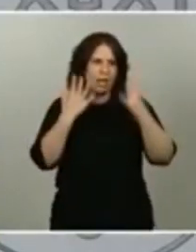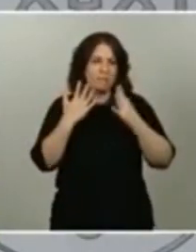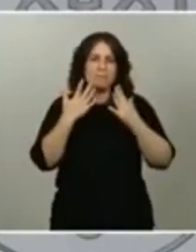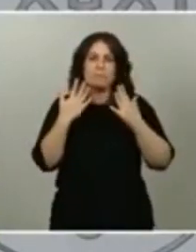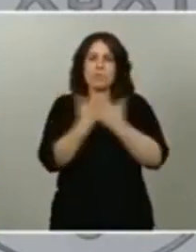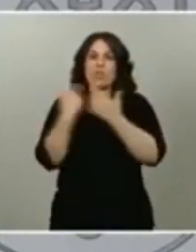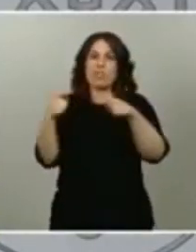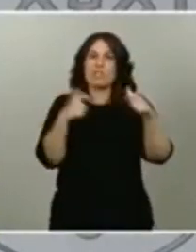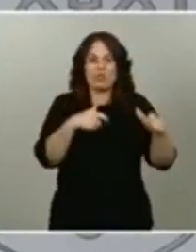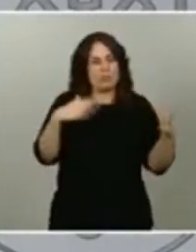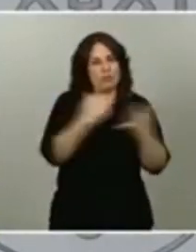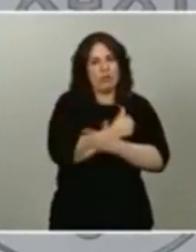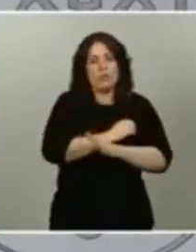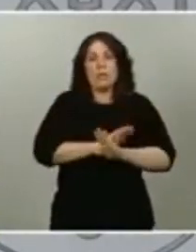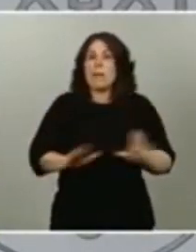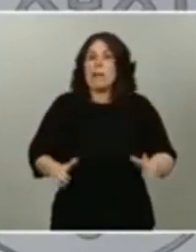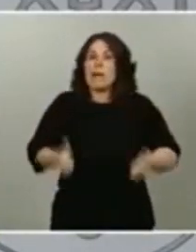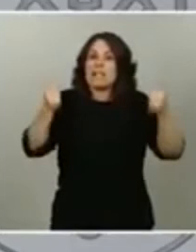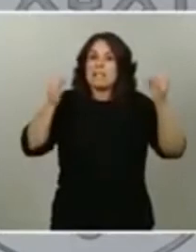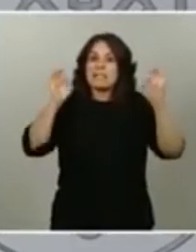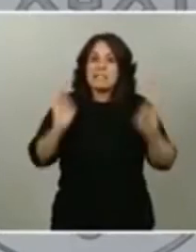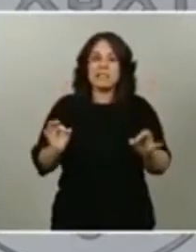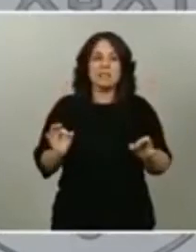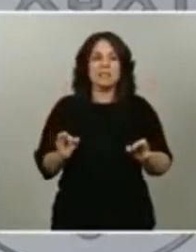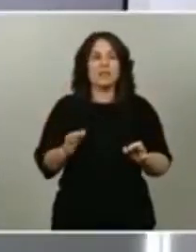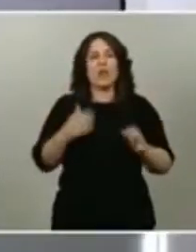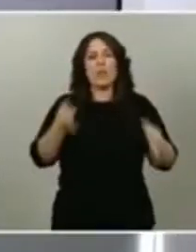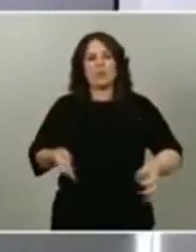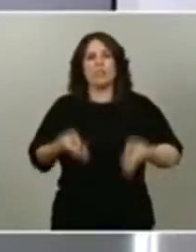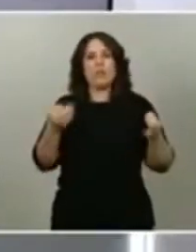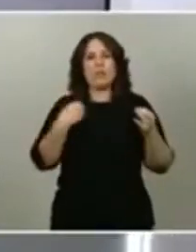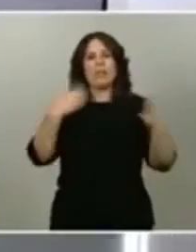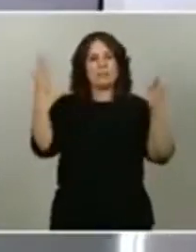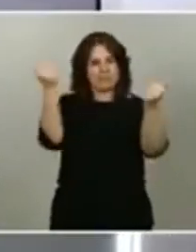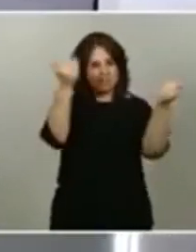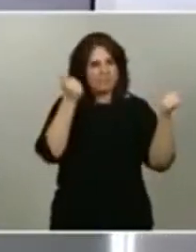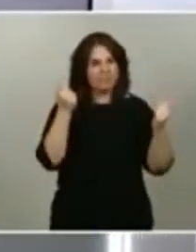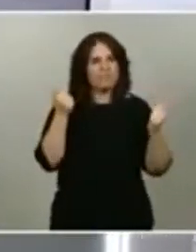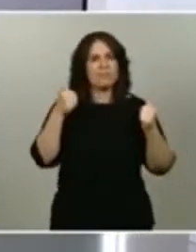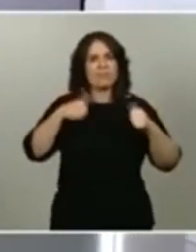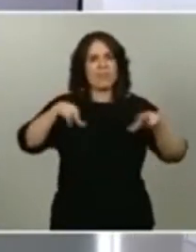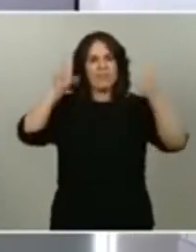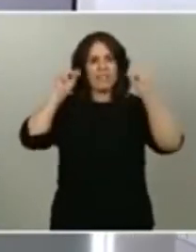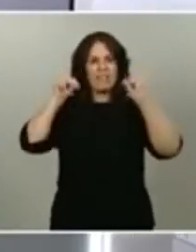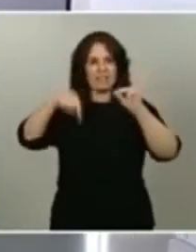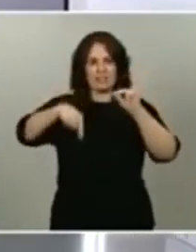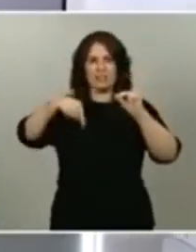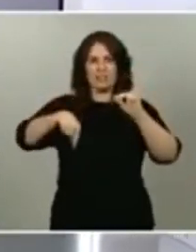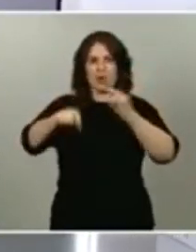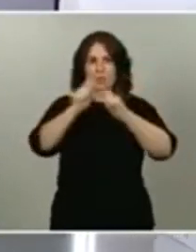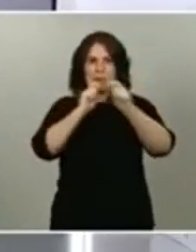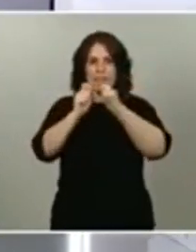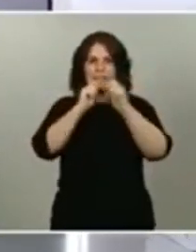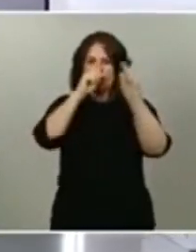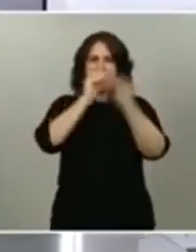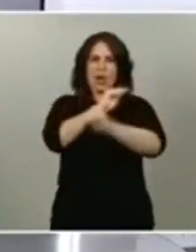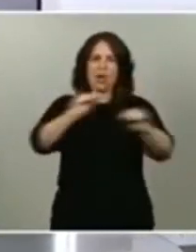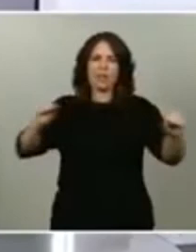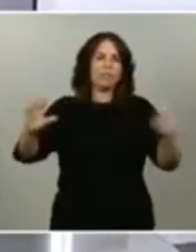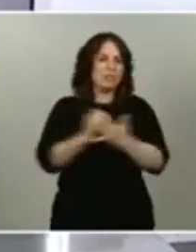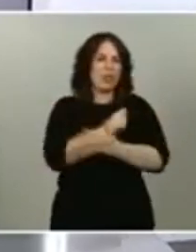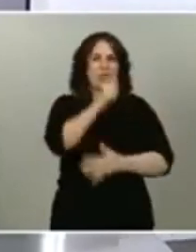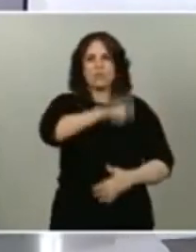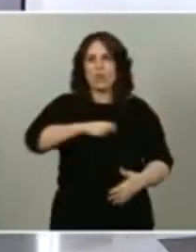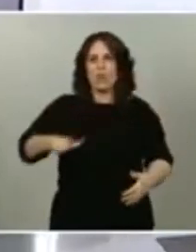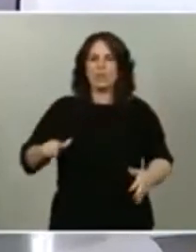hay ninguna pregunta adicional como siempre despedimos esta comparecencia recordándole a todos los ciudadanos el que tienen que